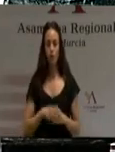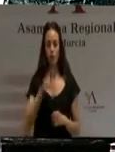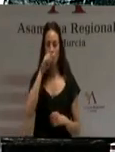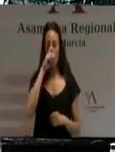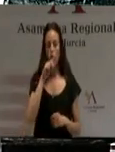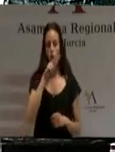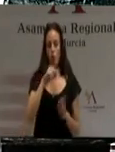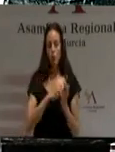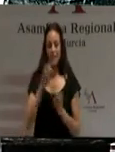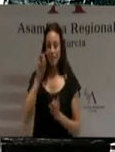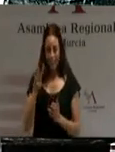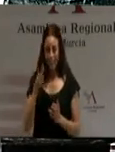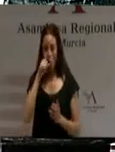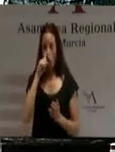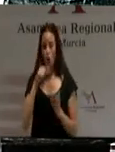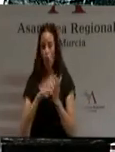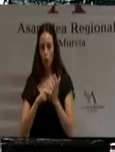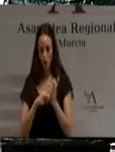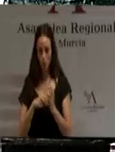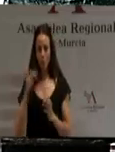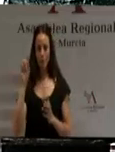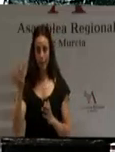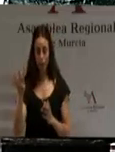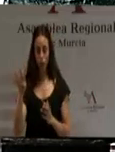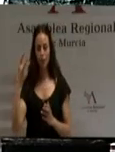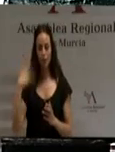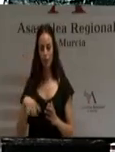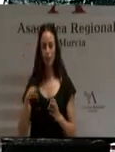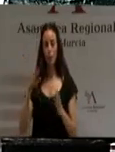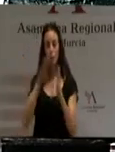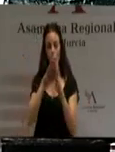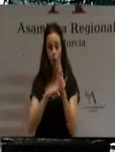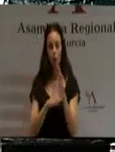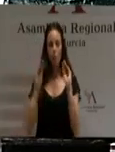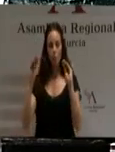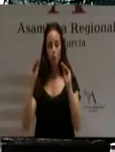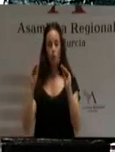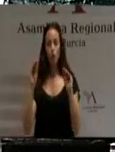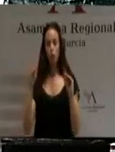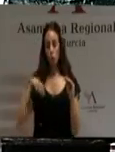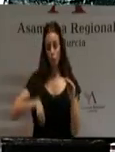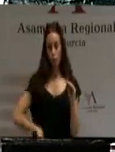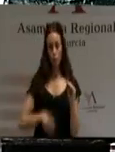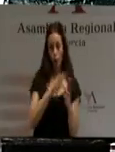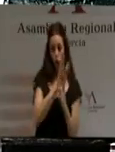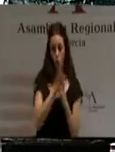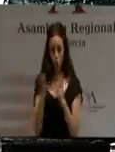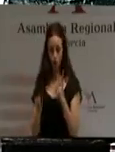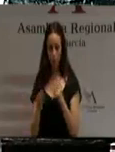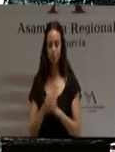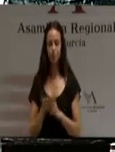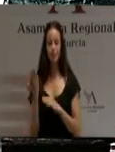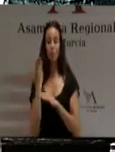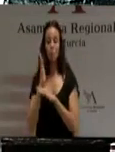-2014 ya están pilotando diversas fórmulas y programas de formación profesional dual, que presentaremos